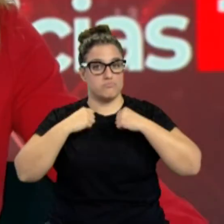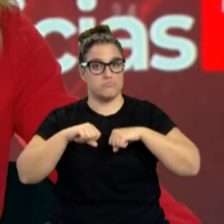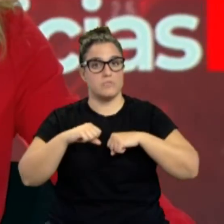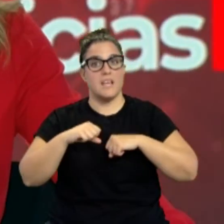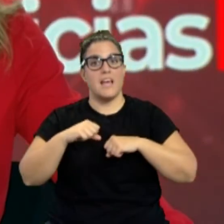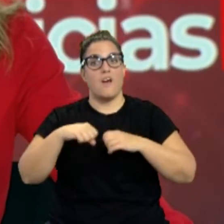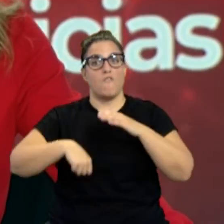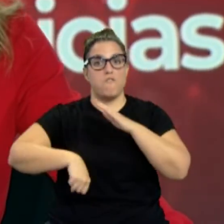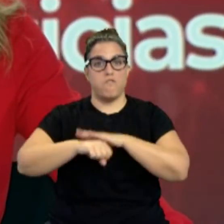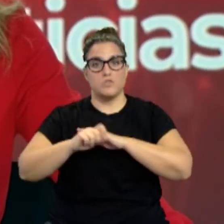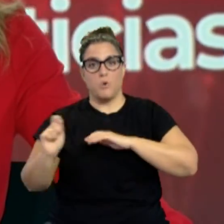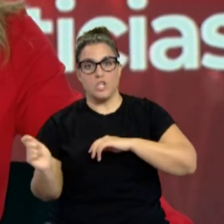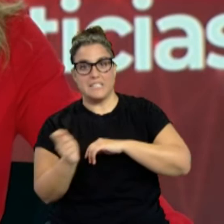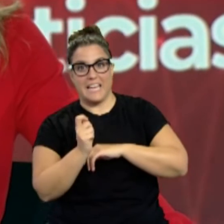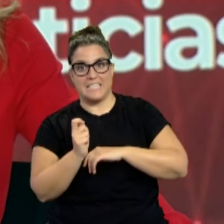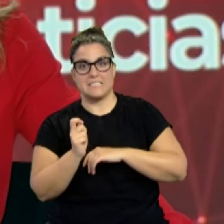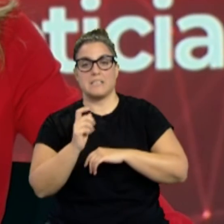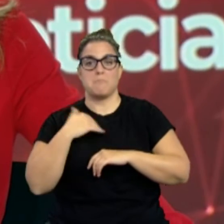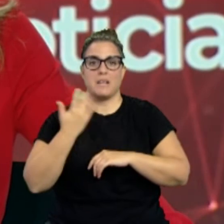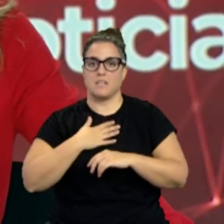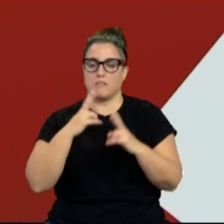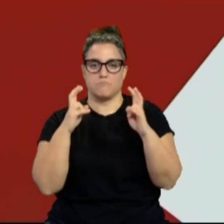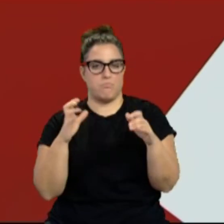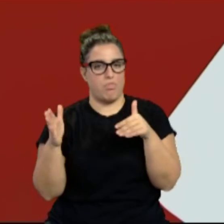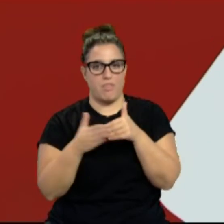antes de encerrarse mañana a puerta cerrada. Lo vemos.